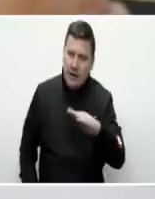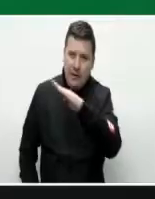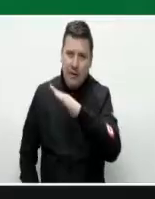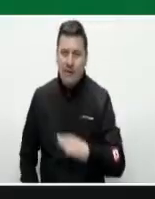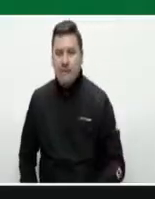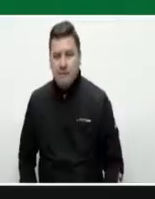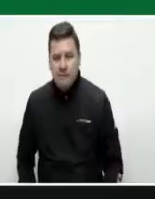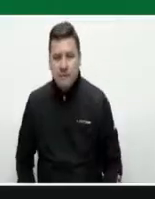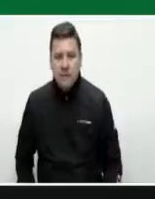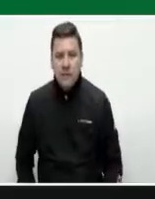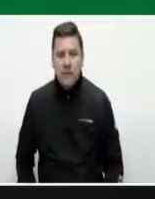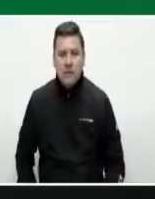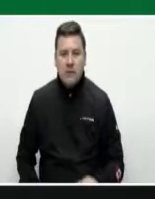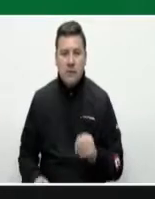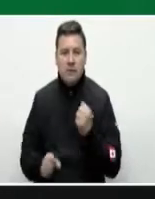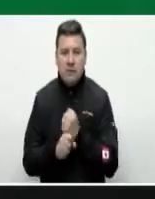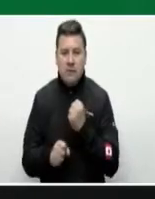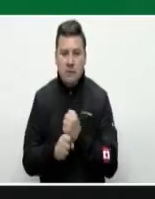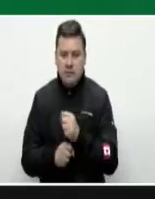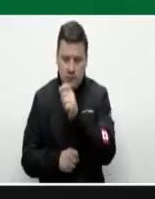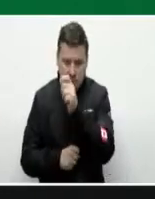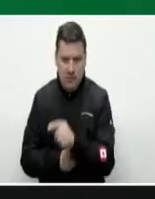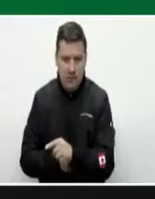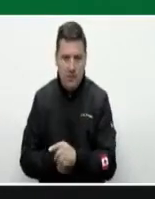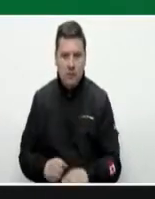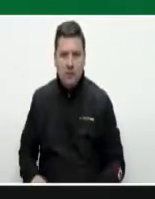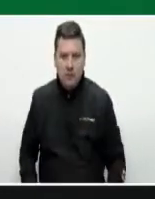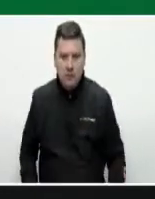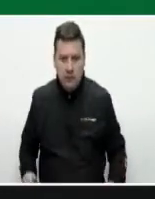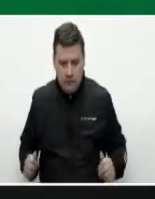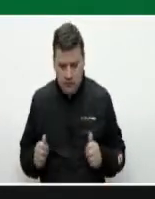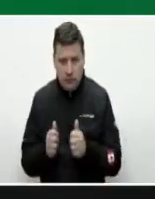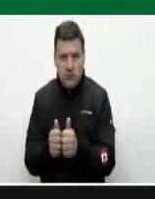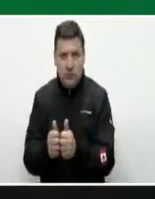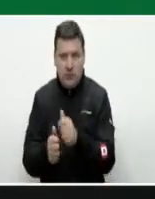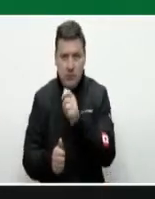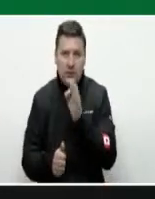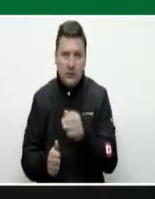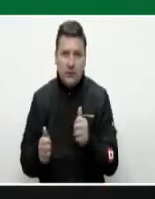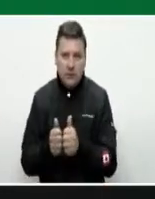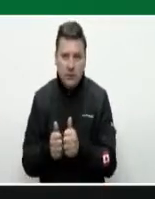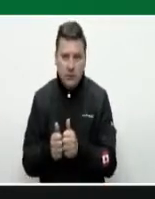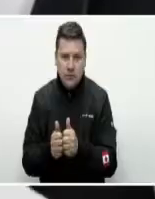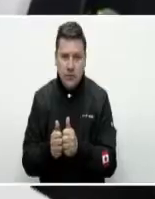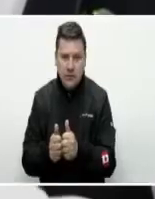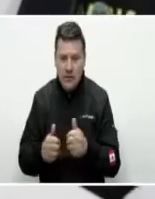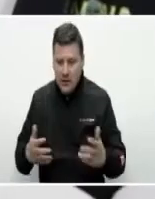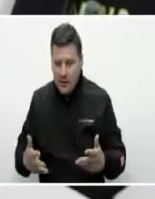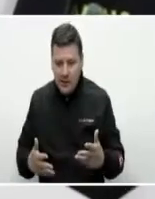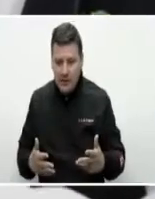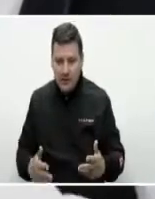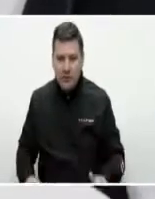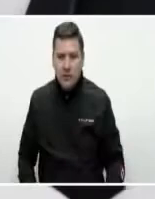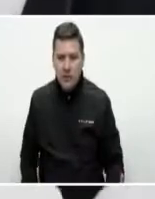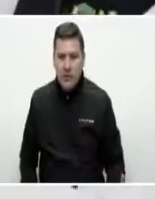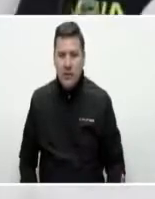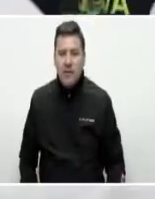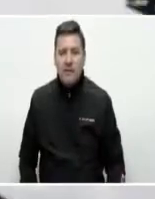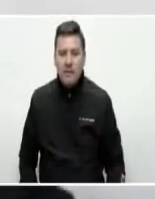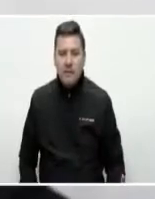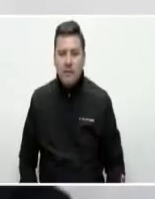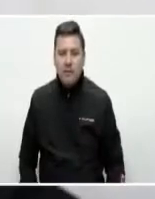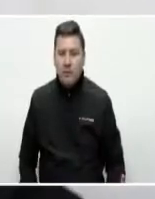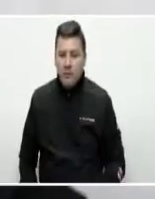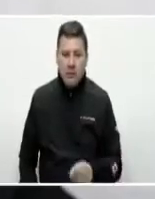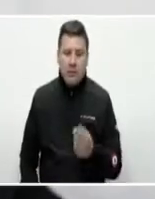dispositivo es asistido, la persona va a acompañar a la persona con movilidad reducida, a subir los tramos escalonados, va a